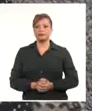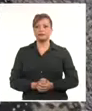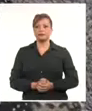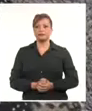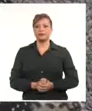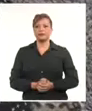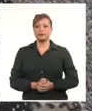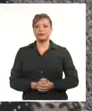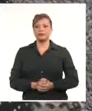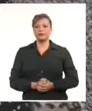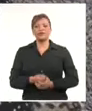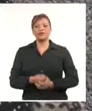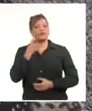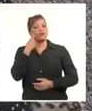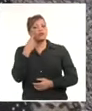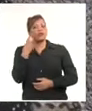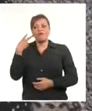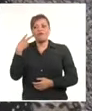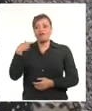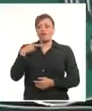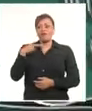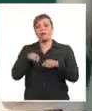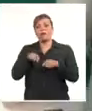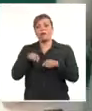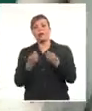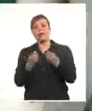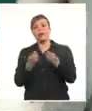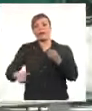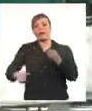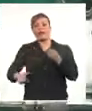Cuando yo vi que tenía una fractura, no te puedo explicar.